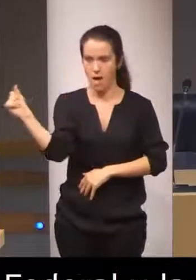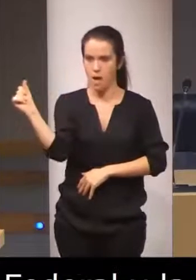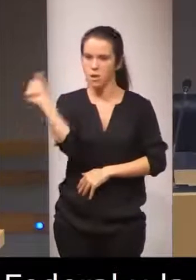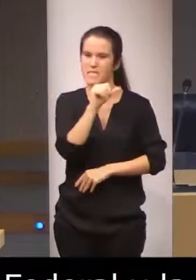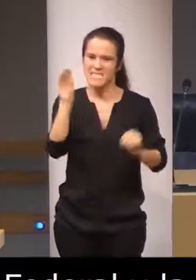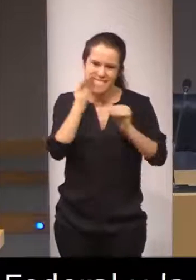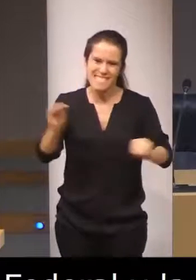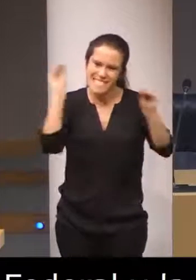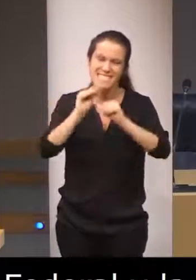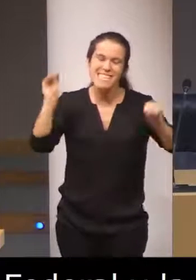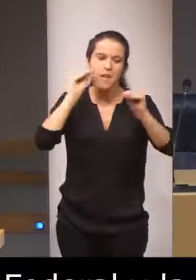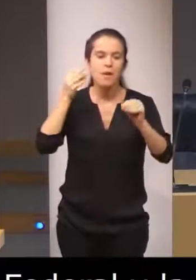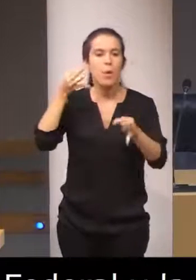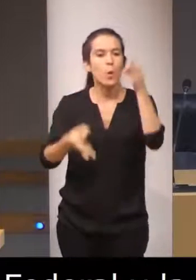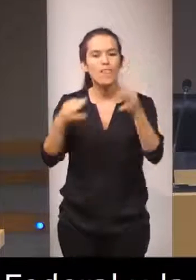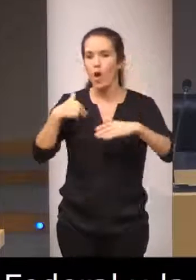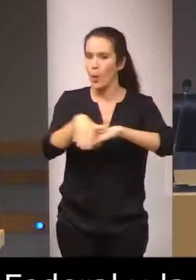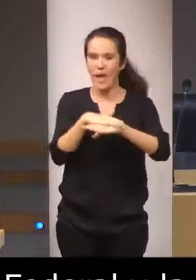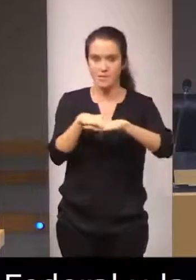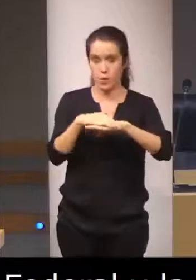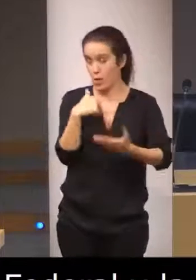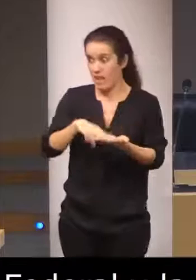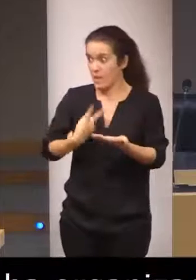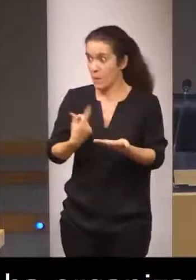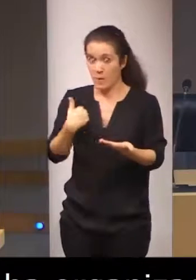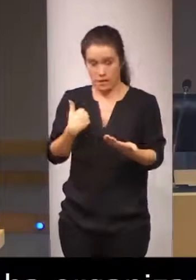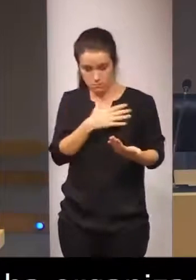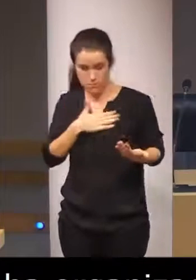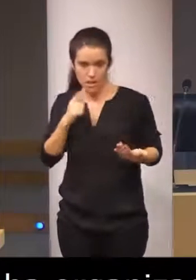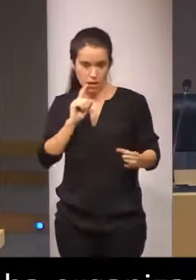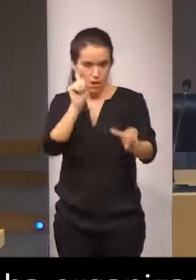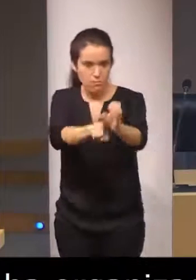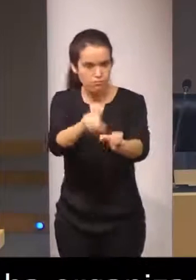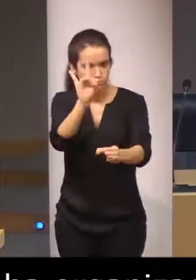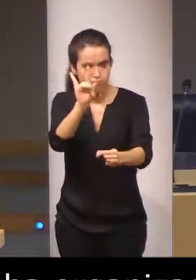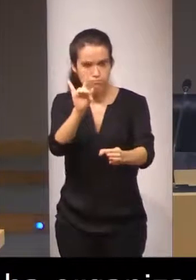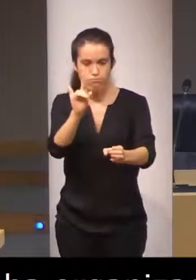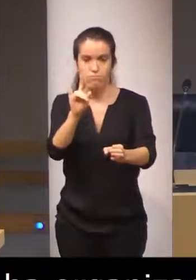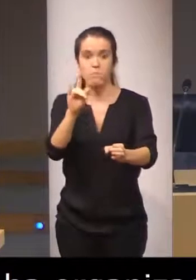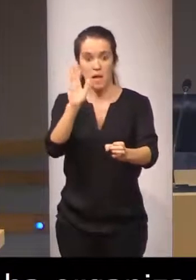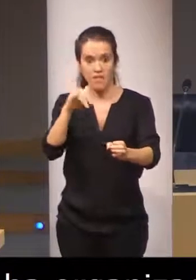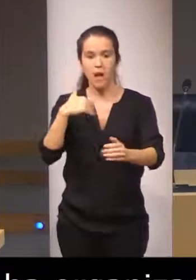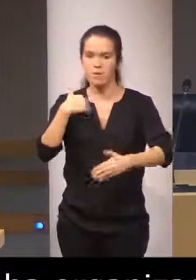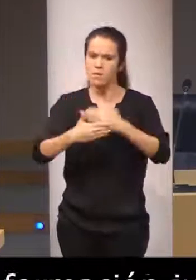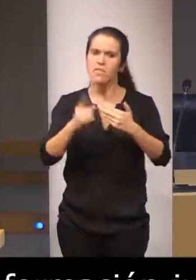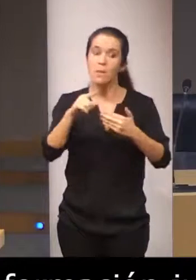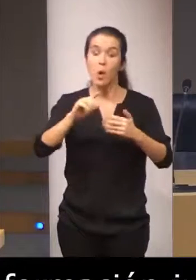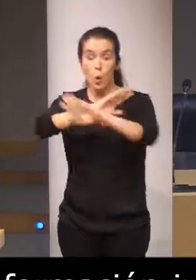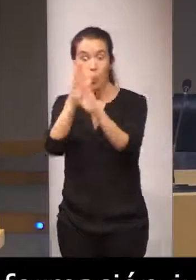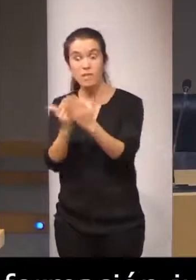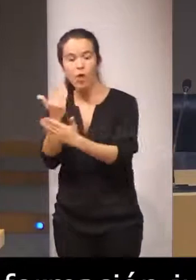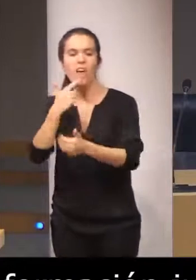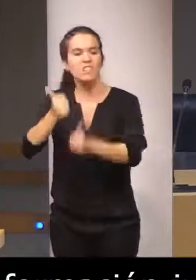jurídica elemental a los intérpretes que se desempeñaban como tales y pasado el correspondiente examen el último día